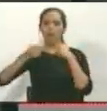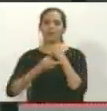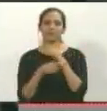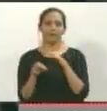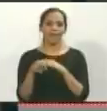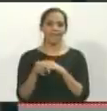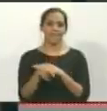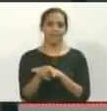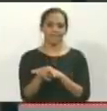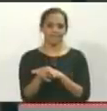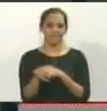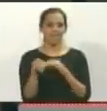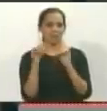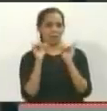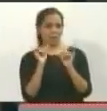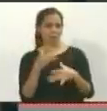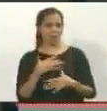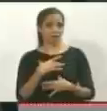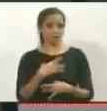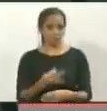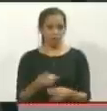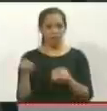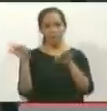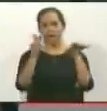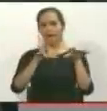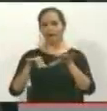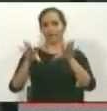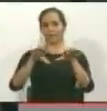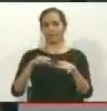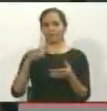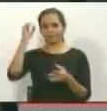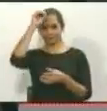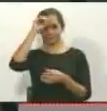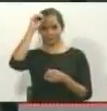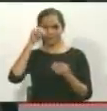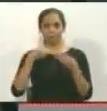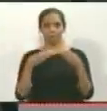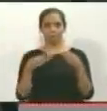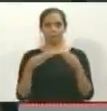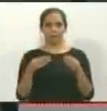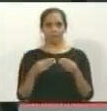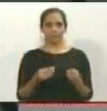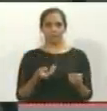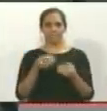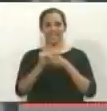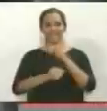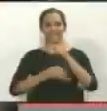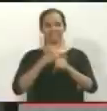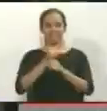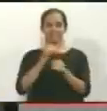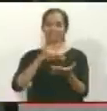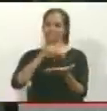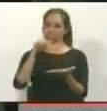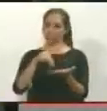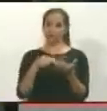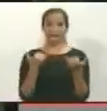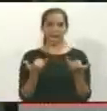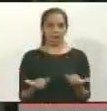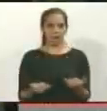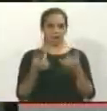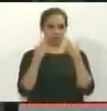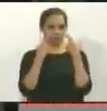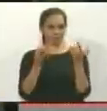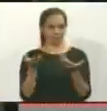Nuevamente con las intenciones de manipular la opinión pública nacional e internacional. A continuación se